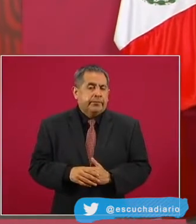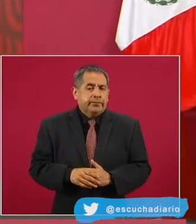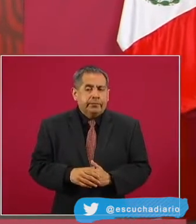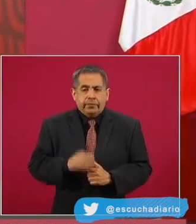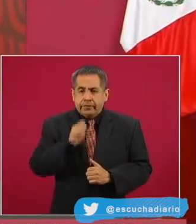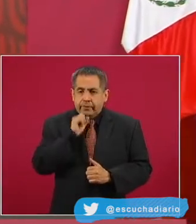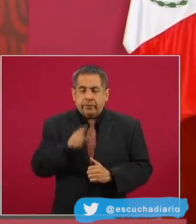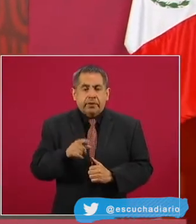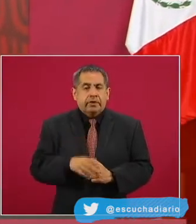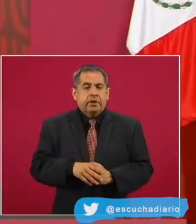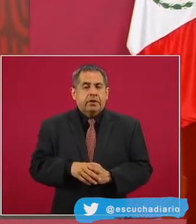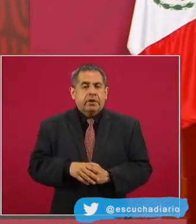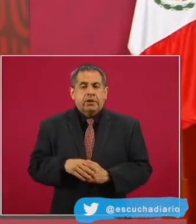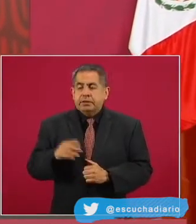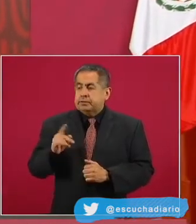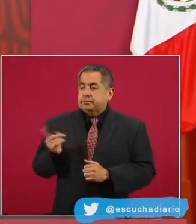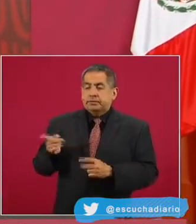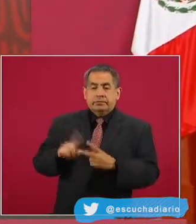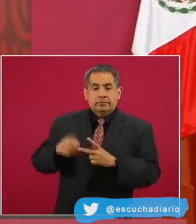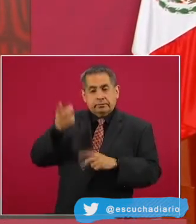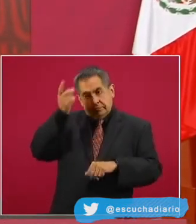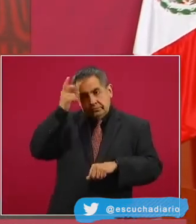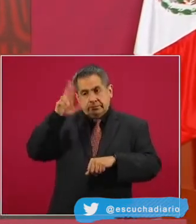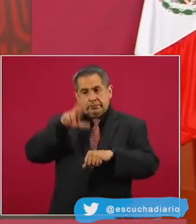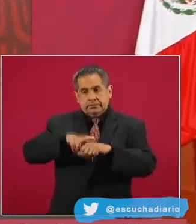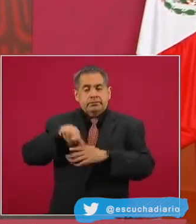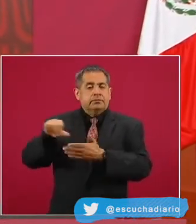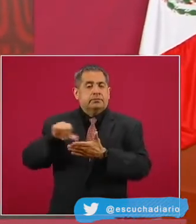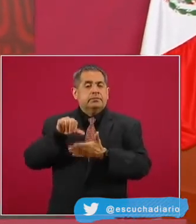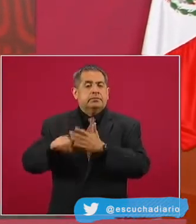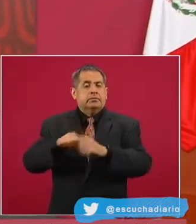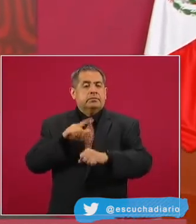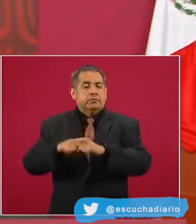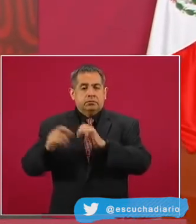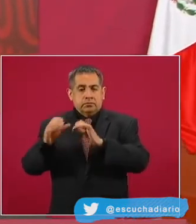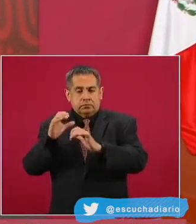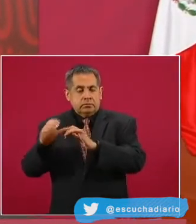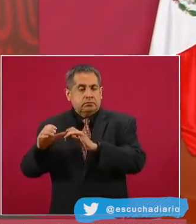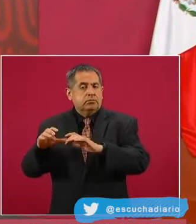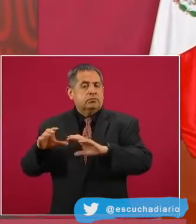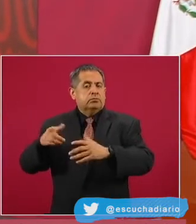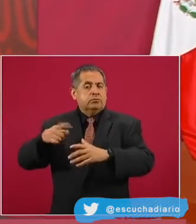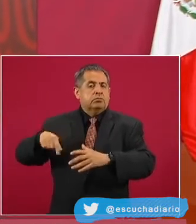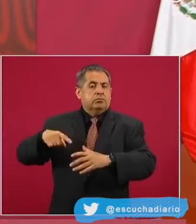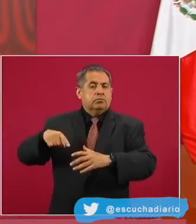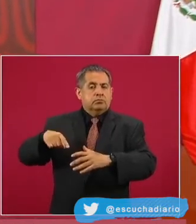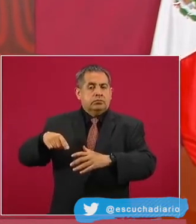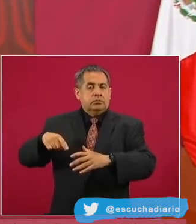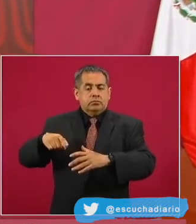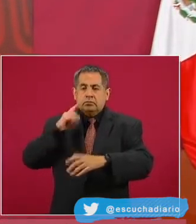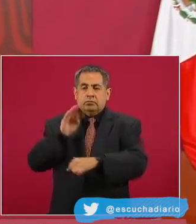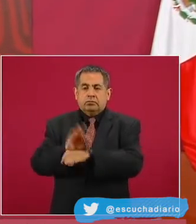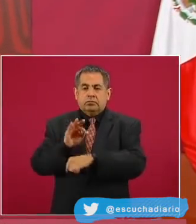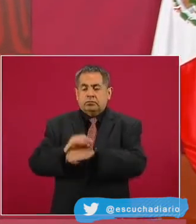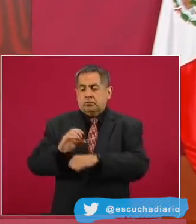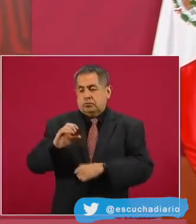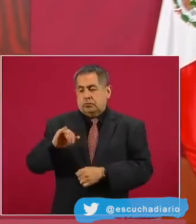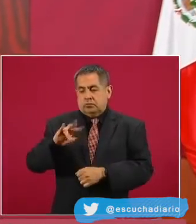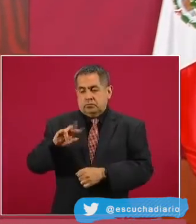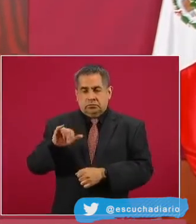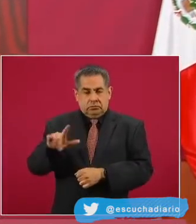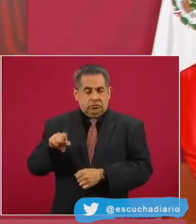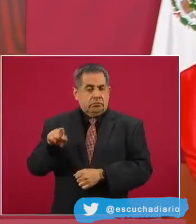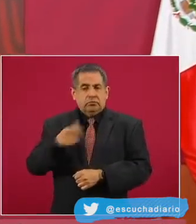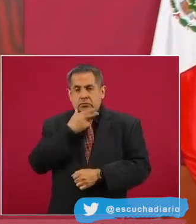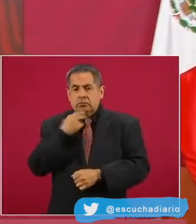Marina, la CFE y la Conagua. Hasta el momento se han evacuado más de 39.000 personas, entre turistas y ciudadanos. El